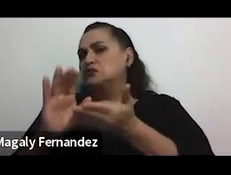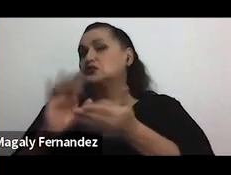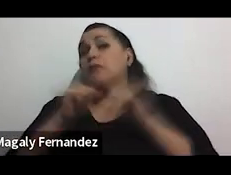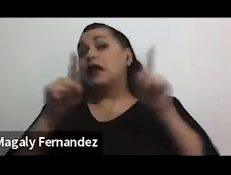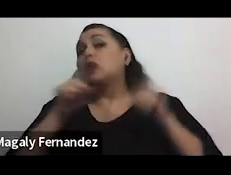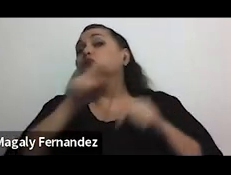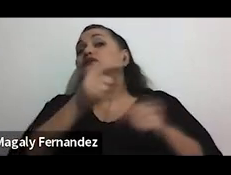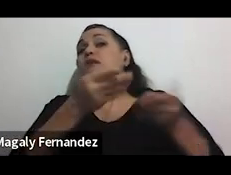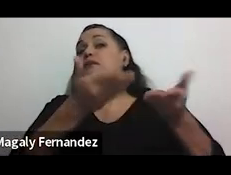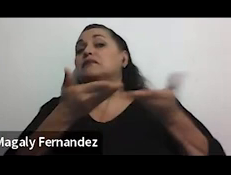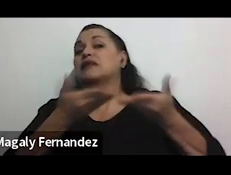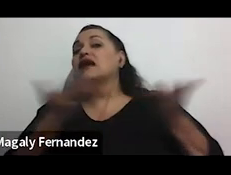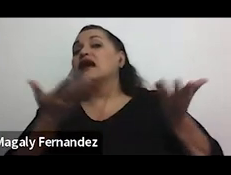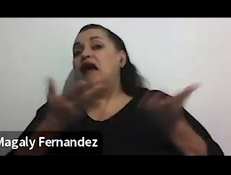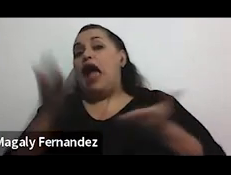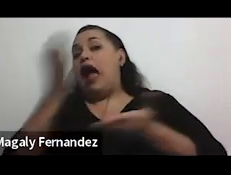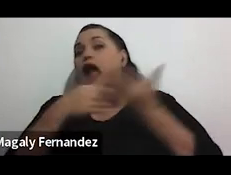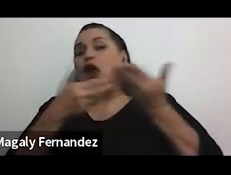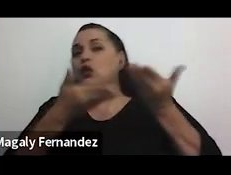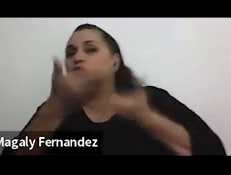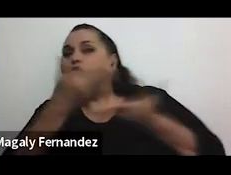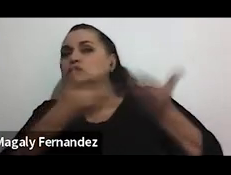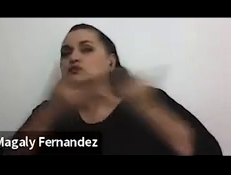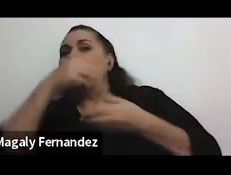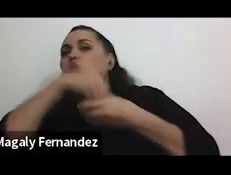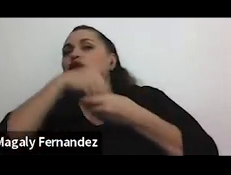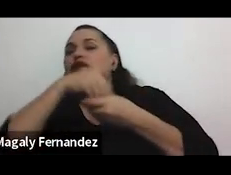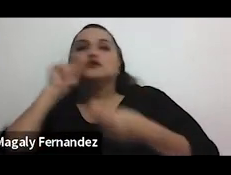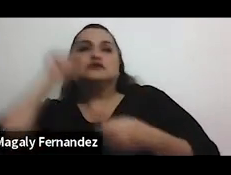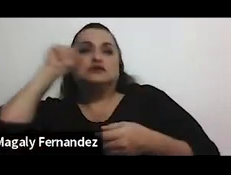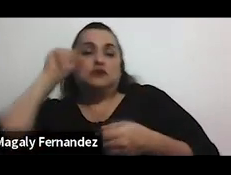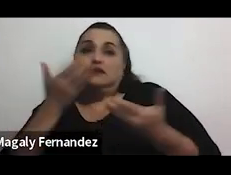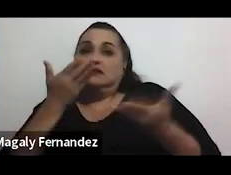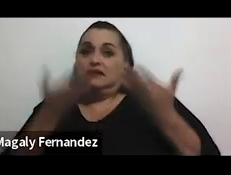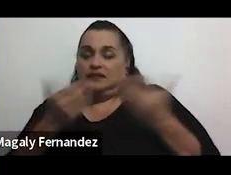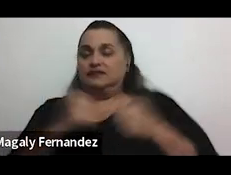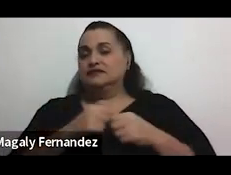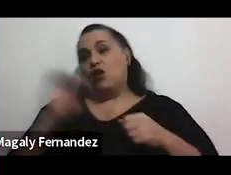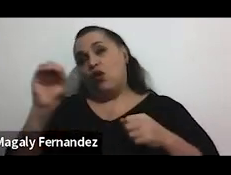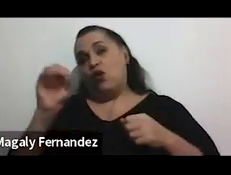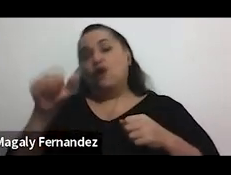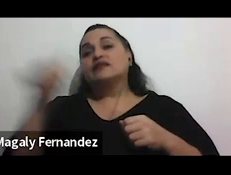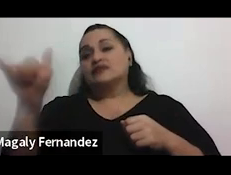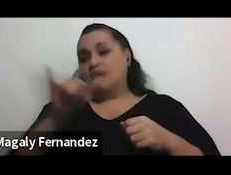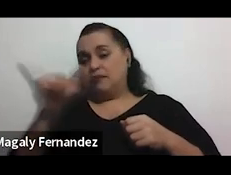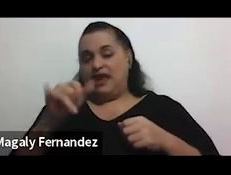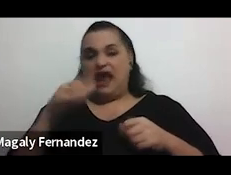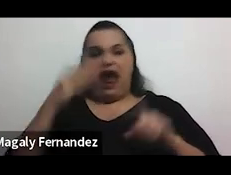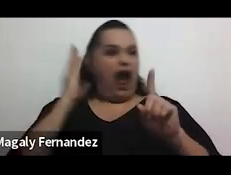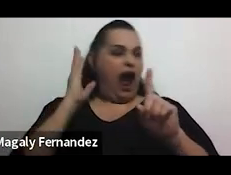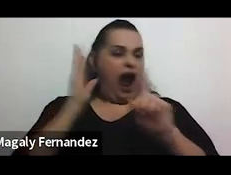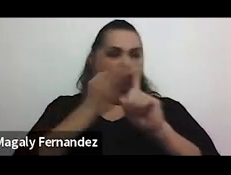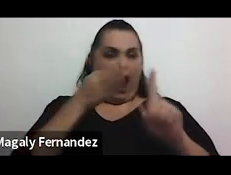eso tengamos algún intercambio con contenido sexual por otro lado las amenazas con daños o castigos